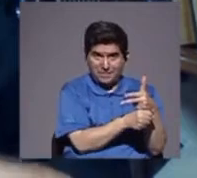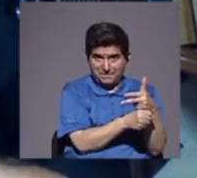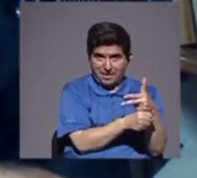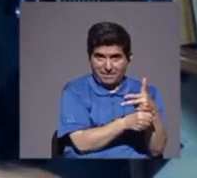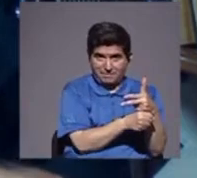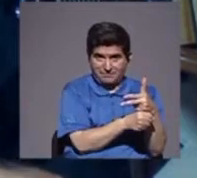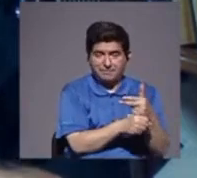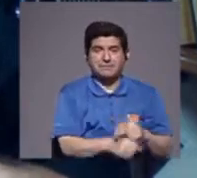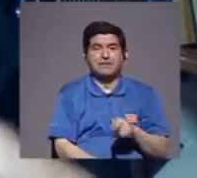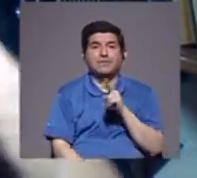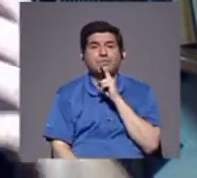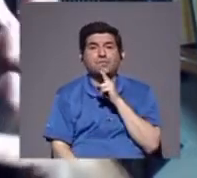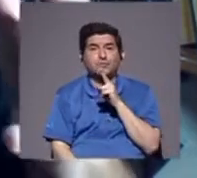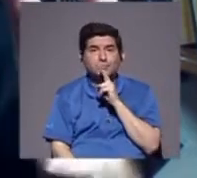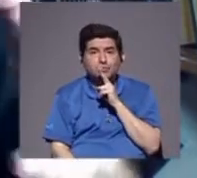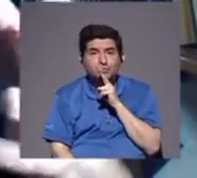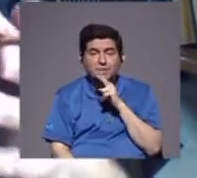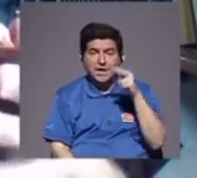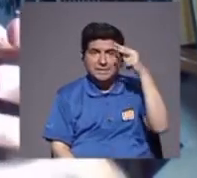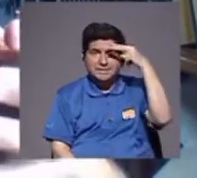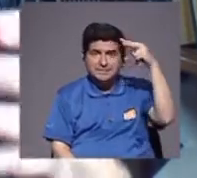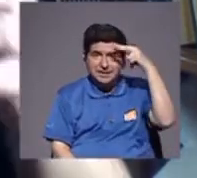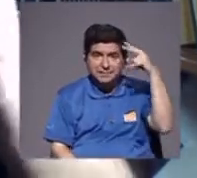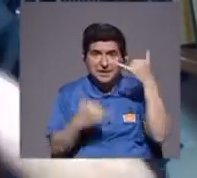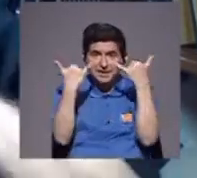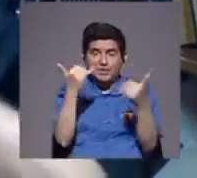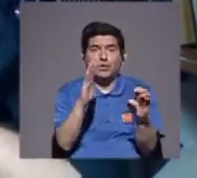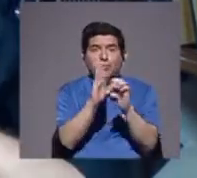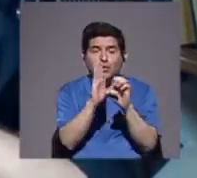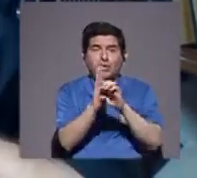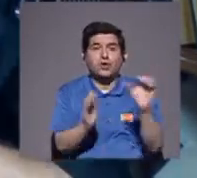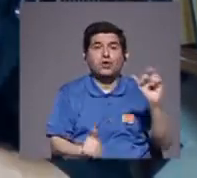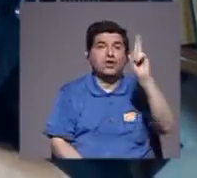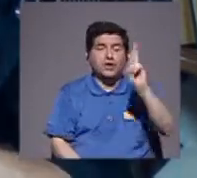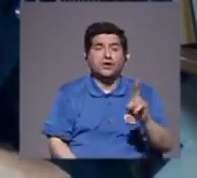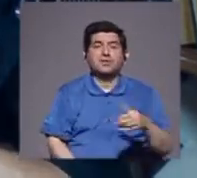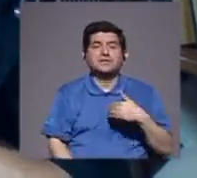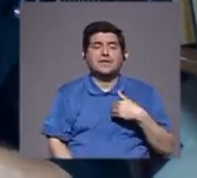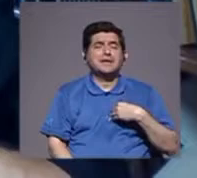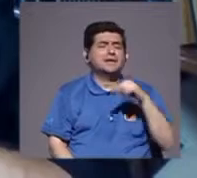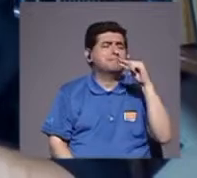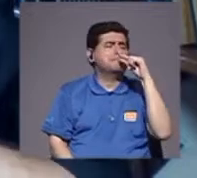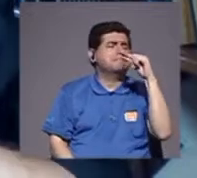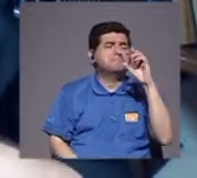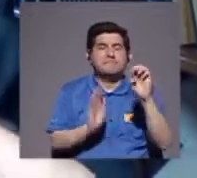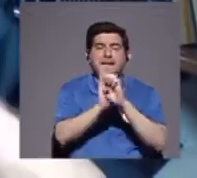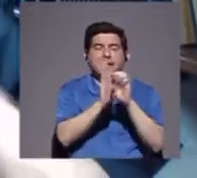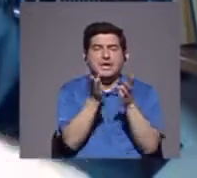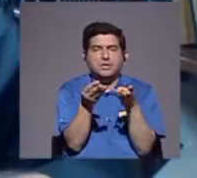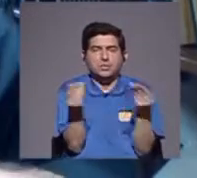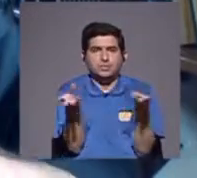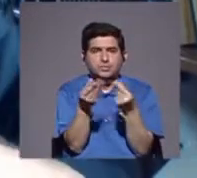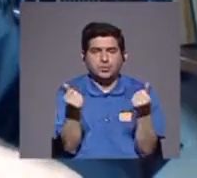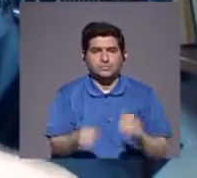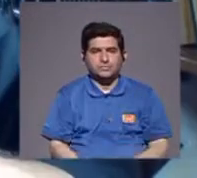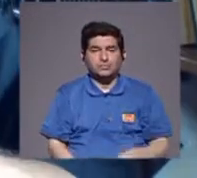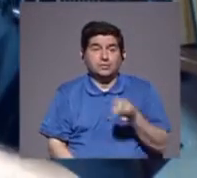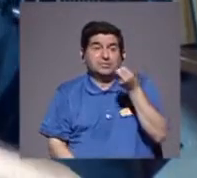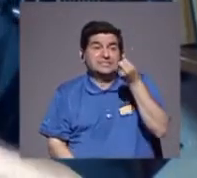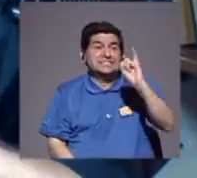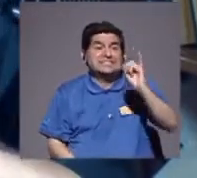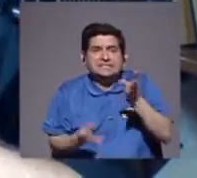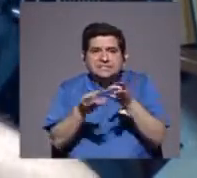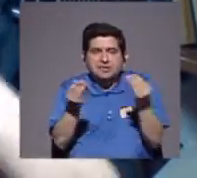en producción, en Honduras, en México, ya hay ejemplos, y en Costa Rica, tenemos pequeñísimos, ejemplos de producción, si, los